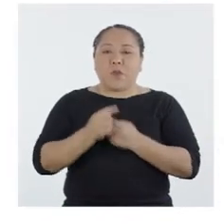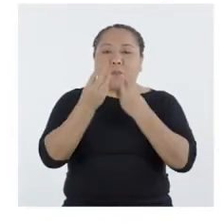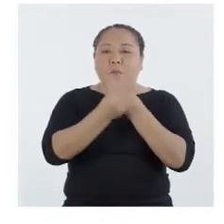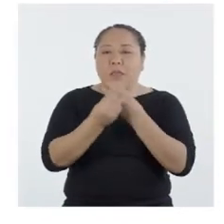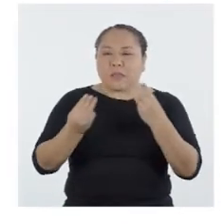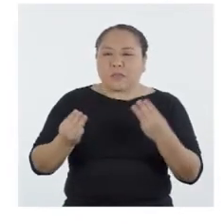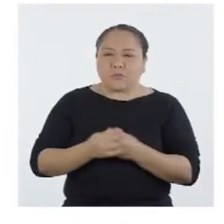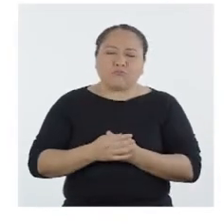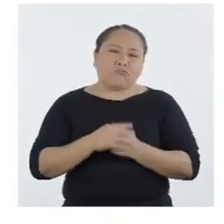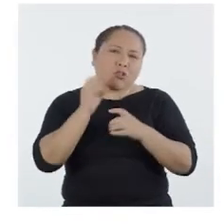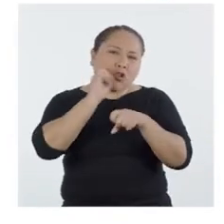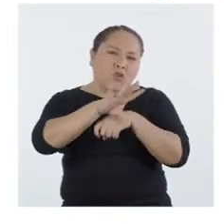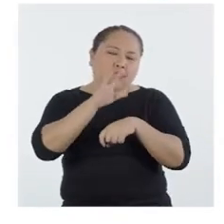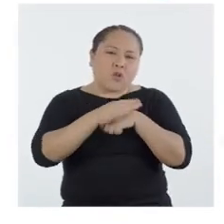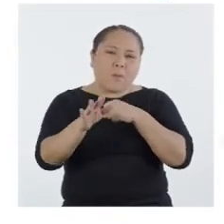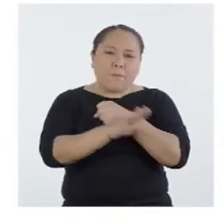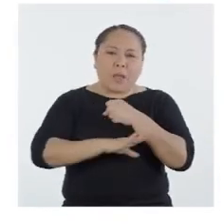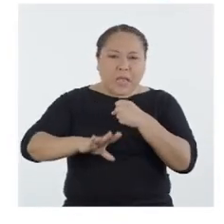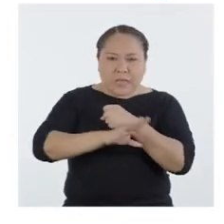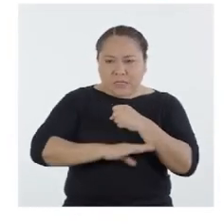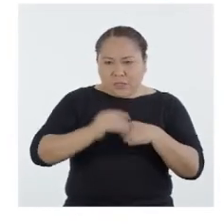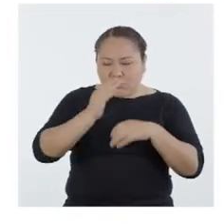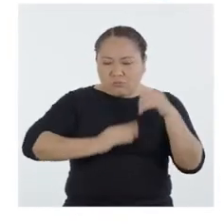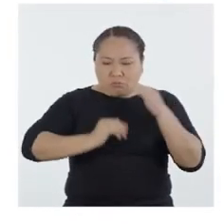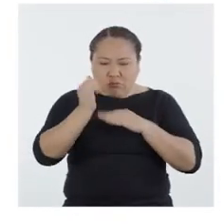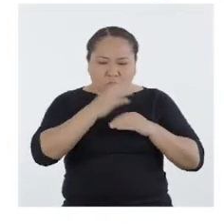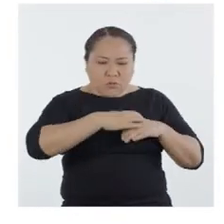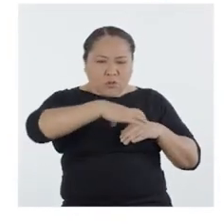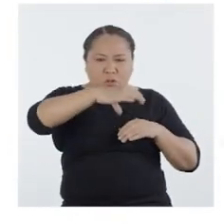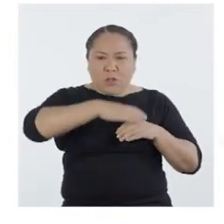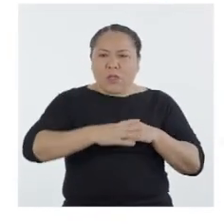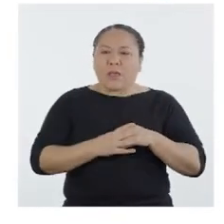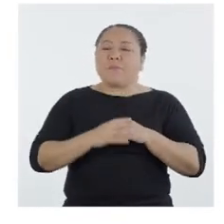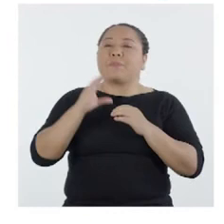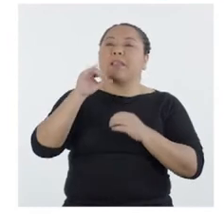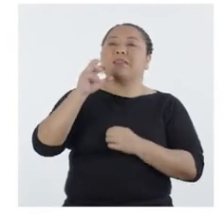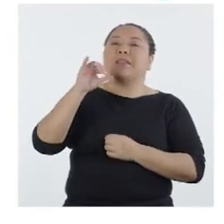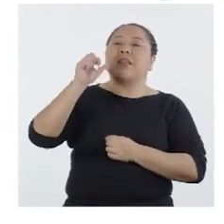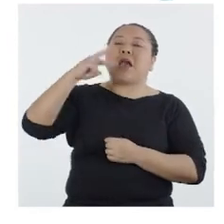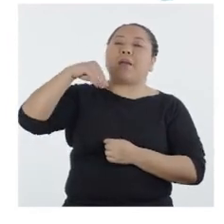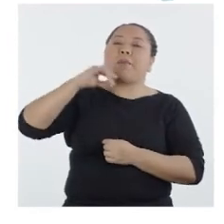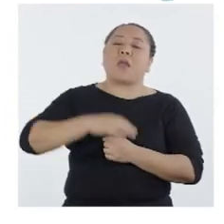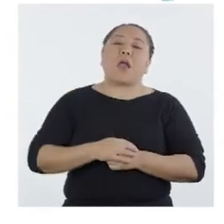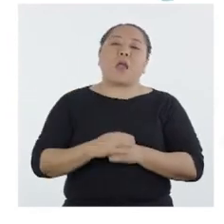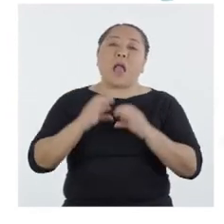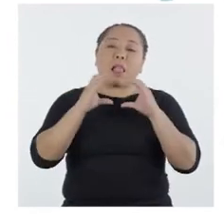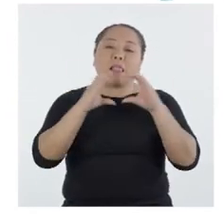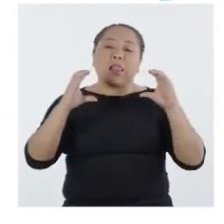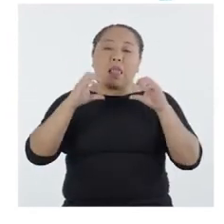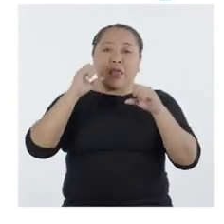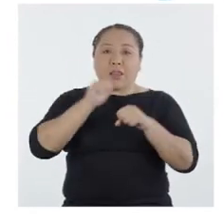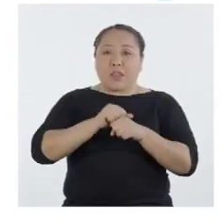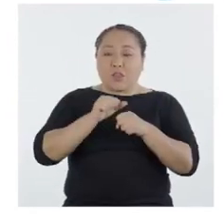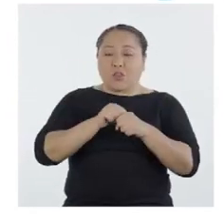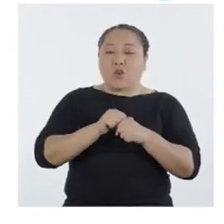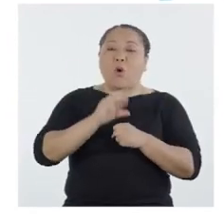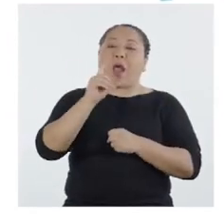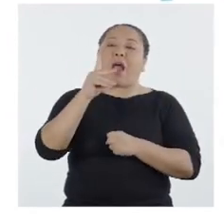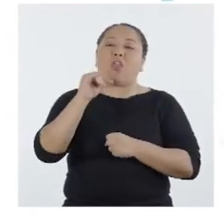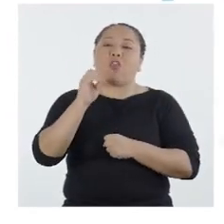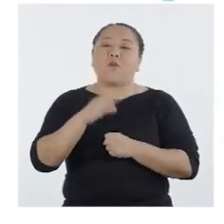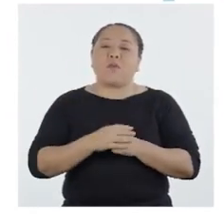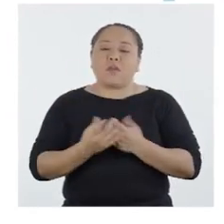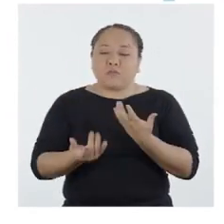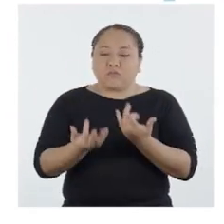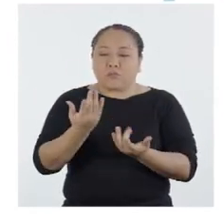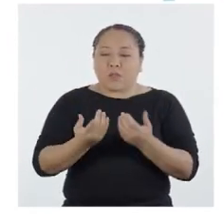Respecto a los materiales, se recomienda que su base y la estructura puedan ser de cerámica, de adobe o ladrillo. Y que la cámara de